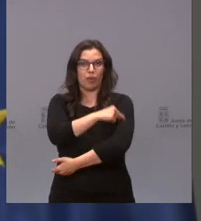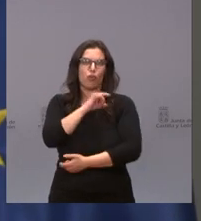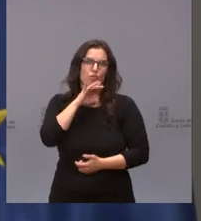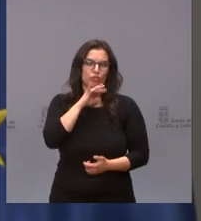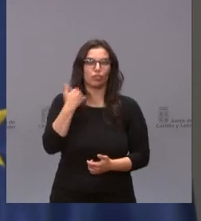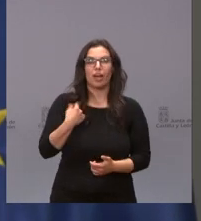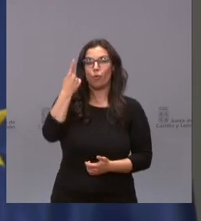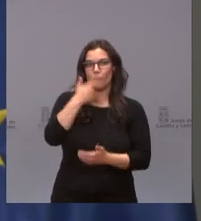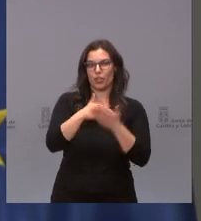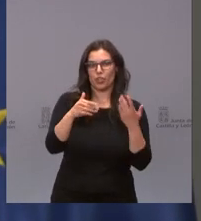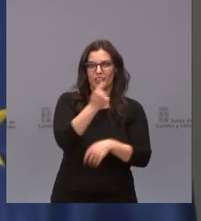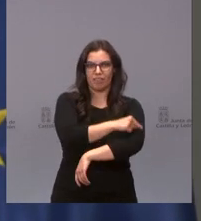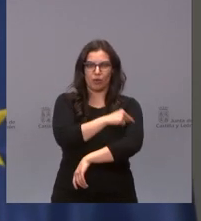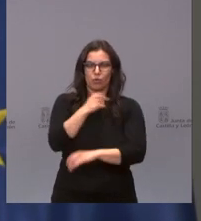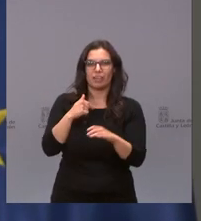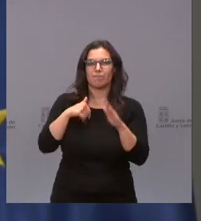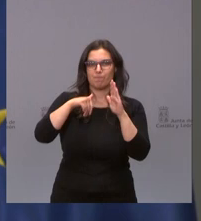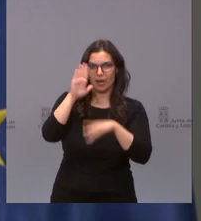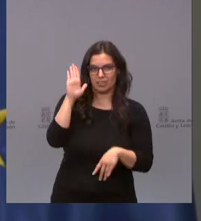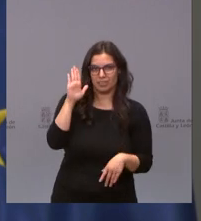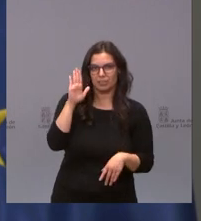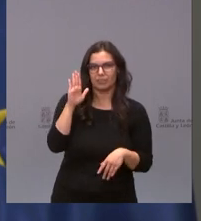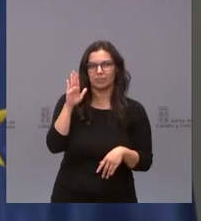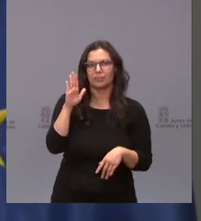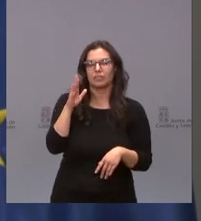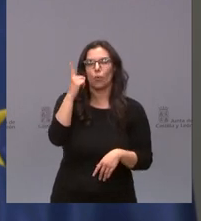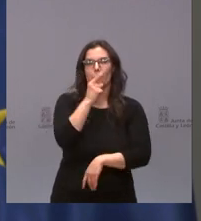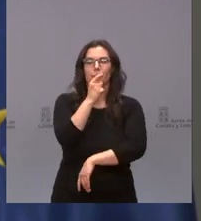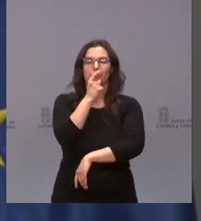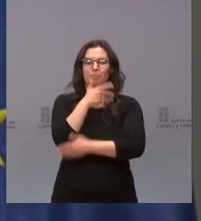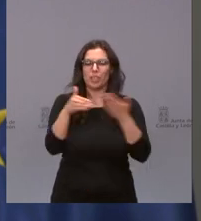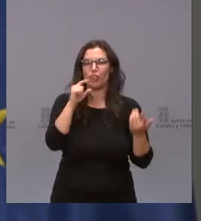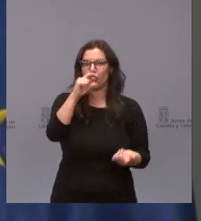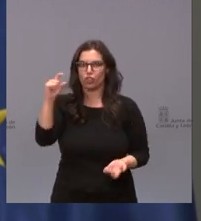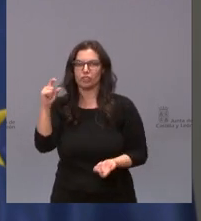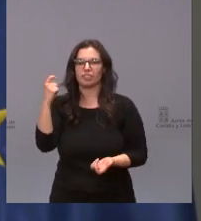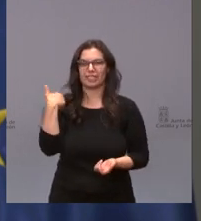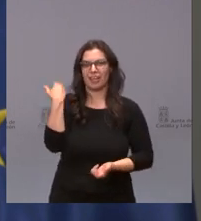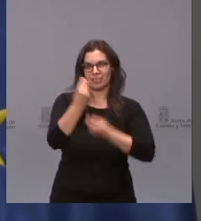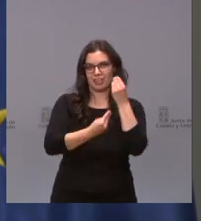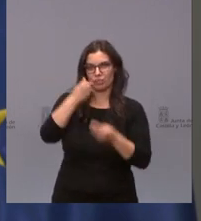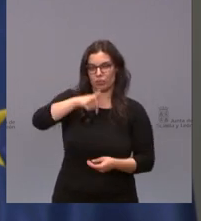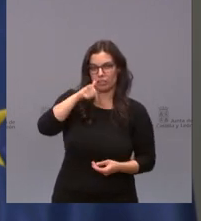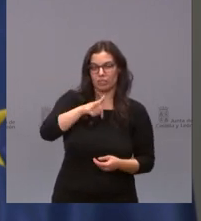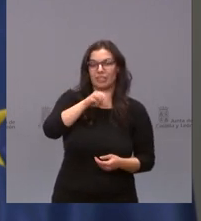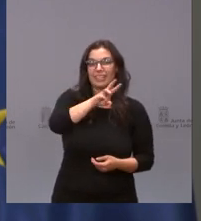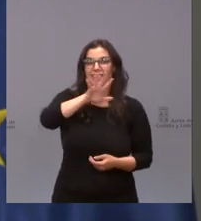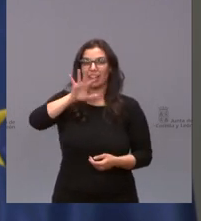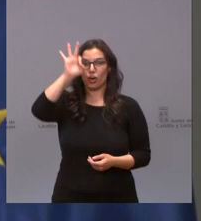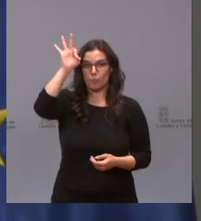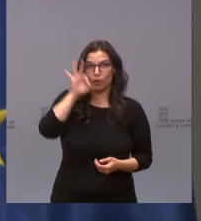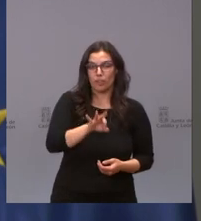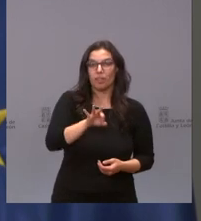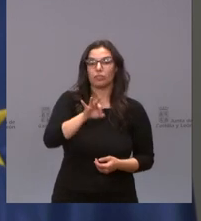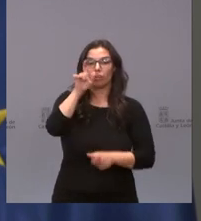el millón de vacunas, el millón de dosis en nuestra población. Más del 35 por ciento de la